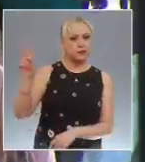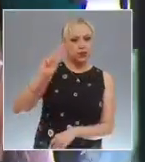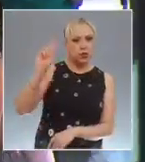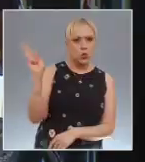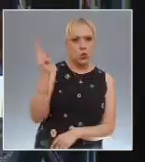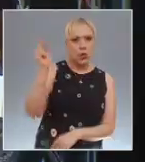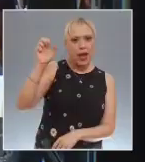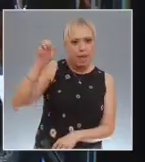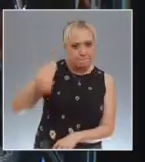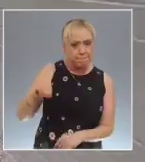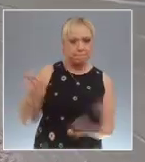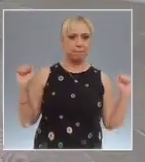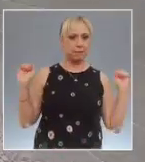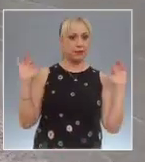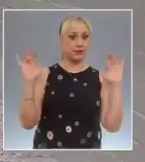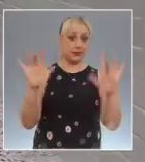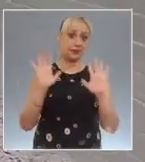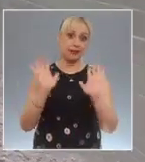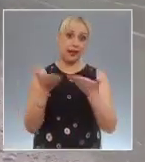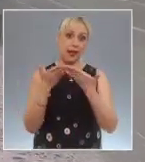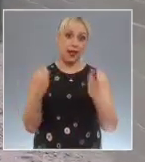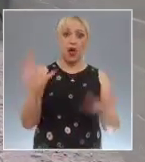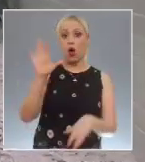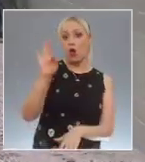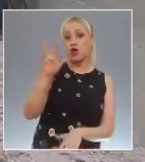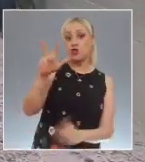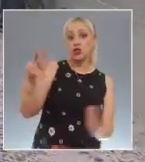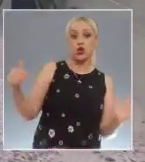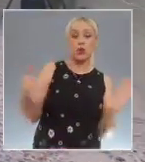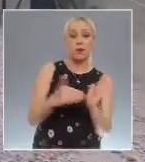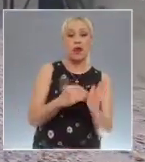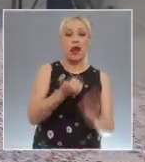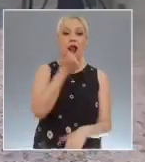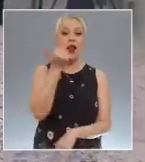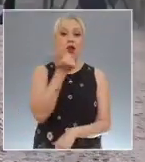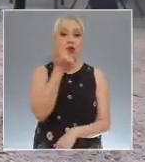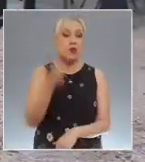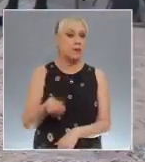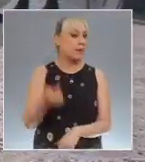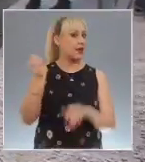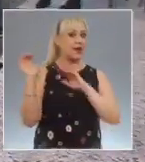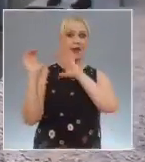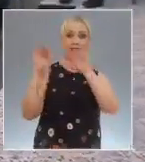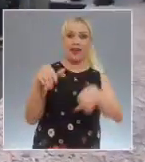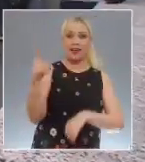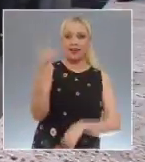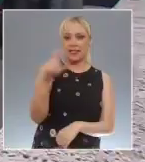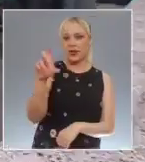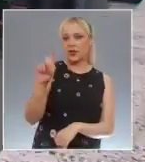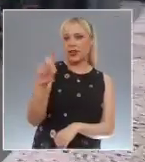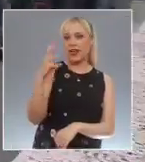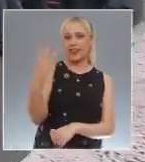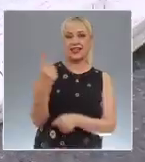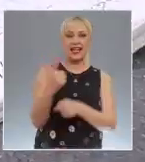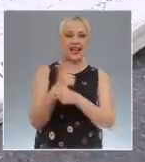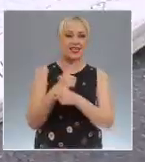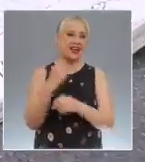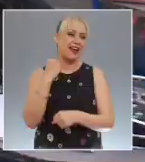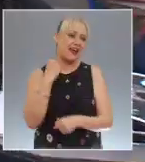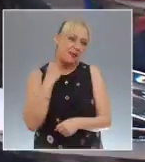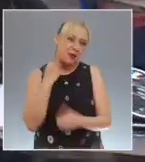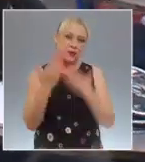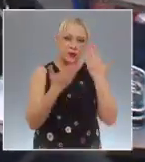la incorporación de 48 mil estudiantes de primer ingreso en 133 licenciaturas, además de los que se